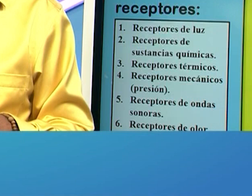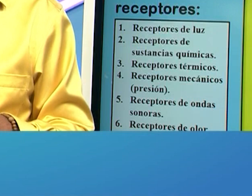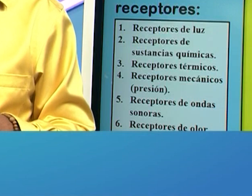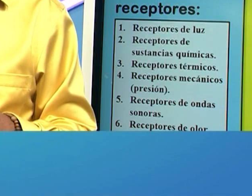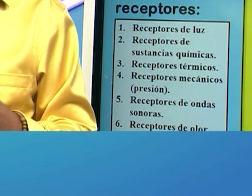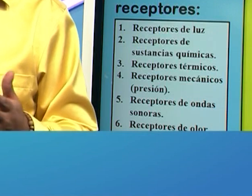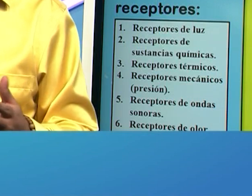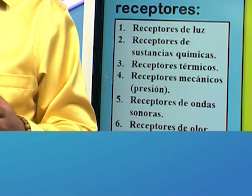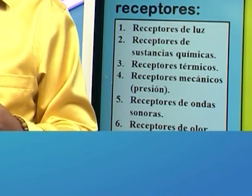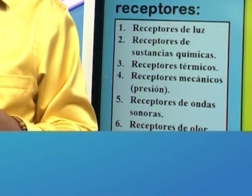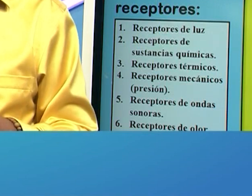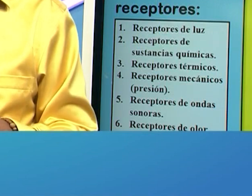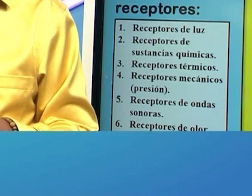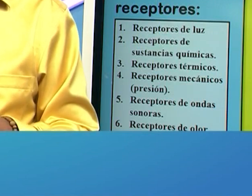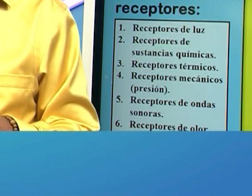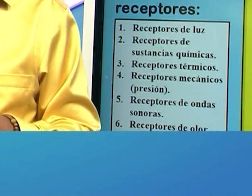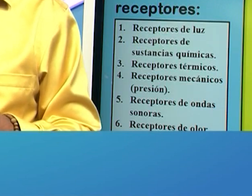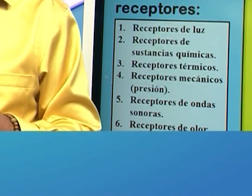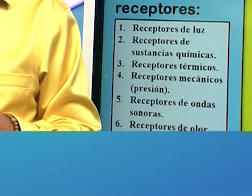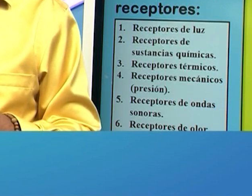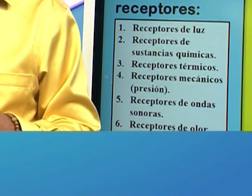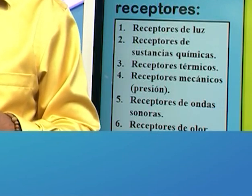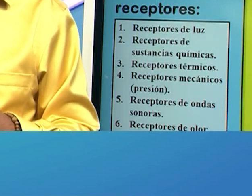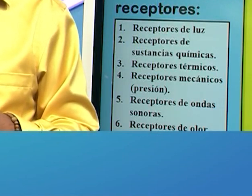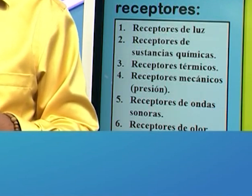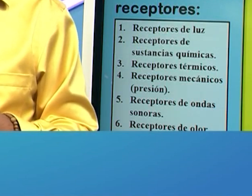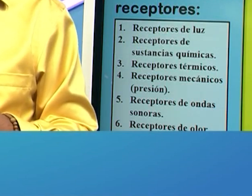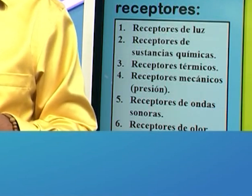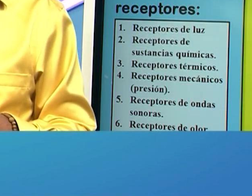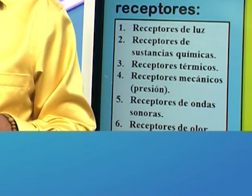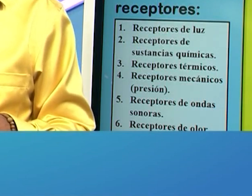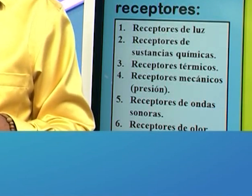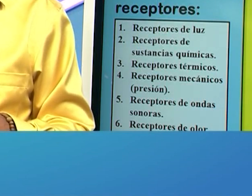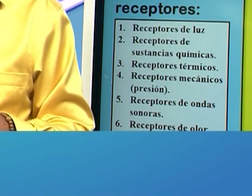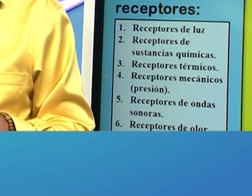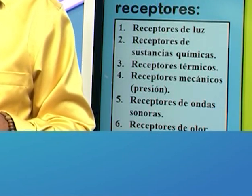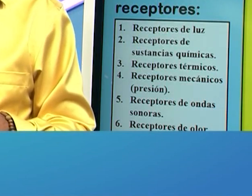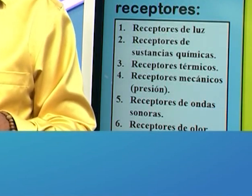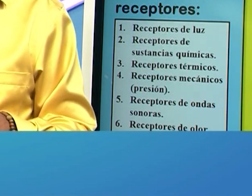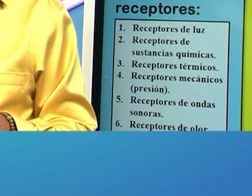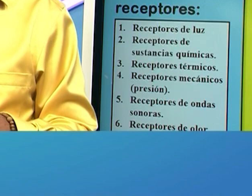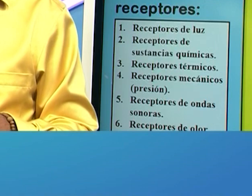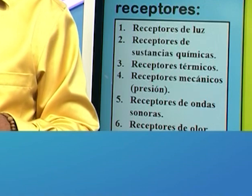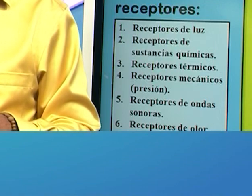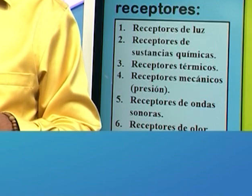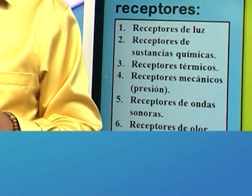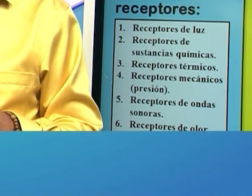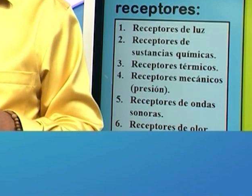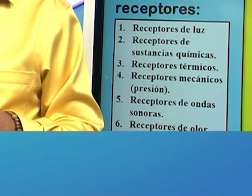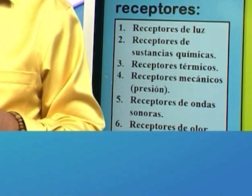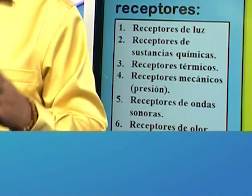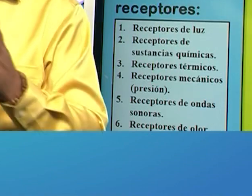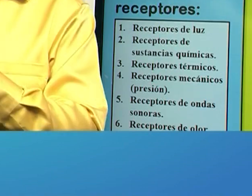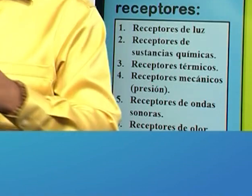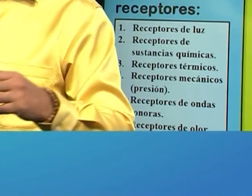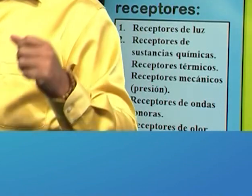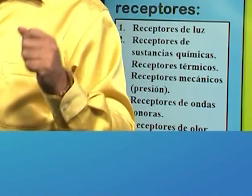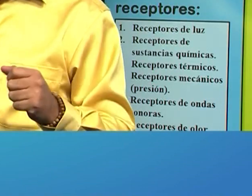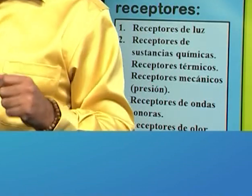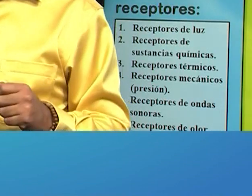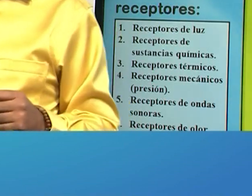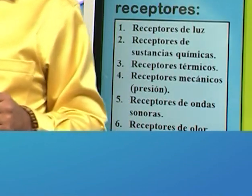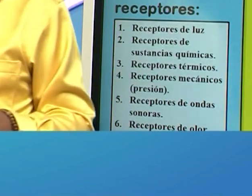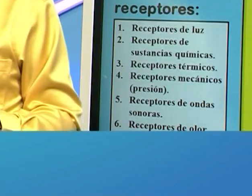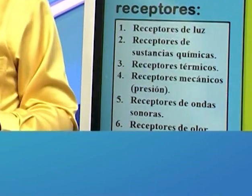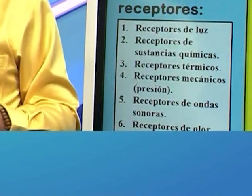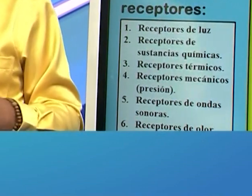por qué es importante porque podemos percibir olores agradables y desagradables muy bien